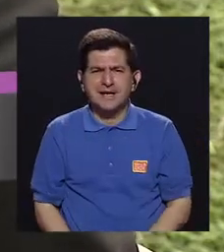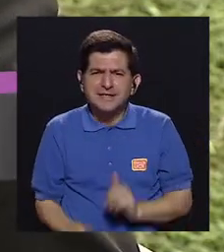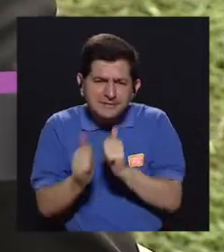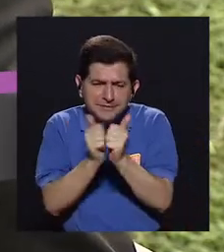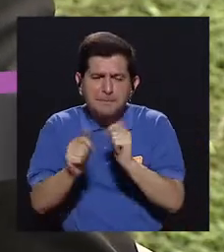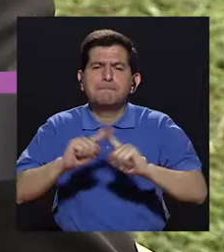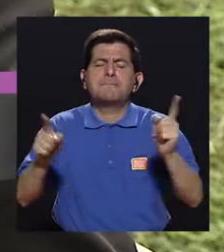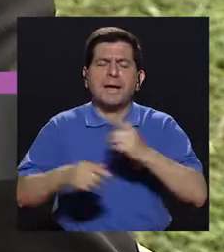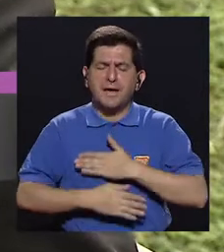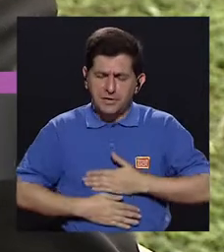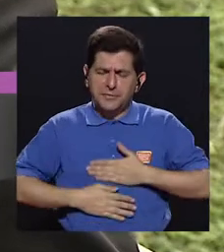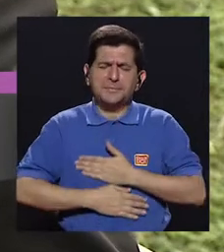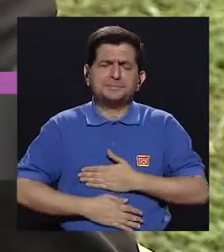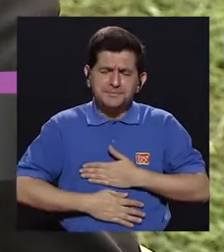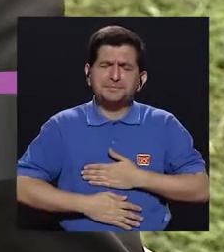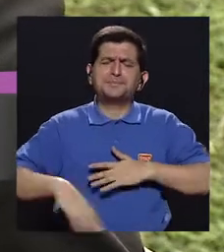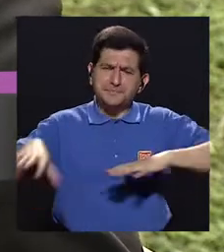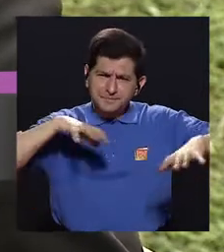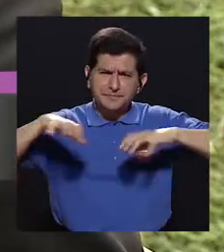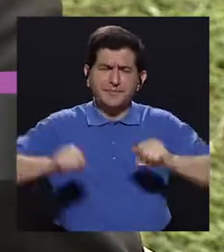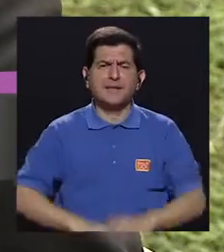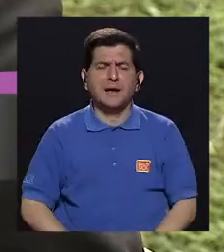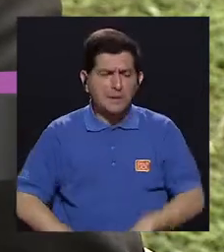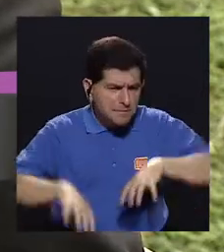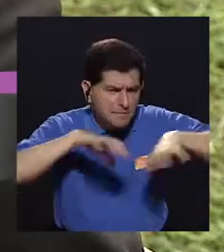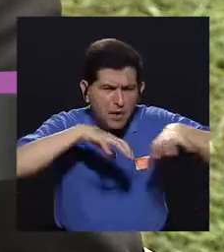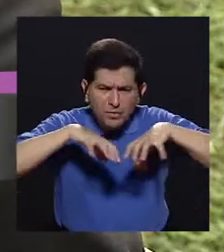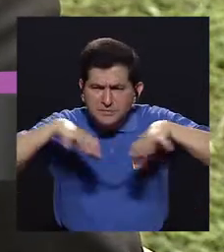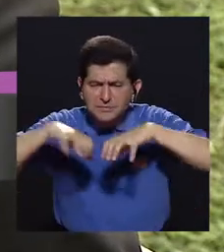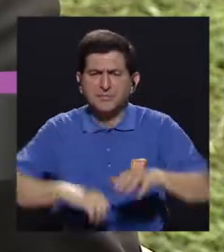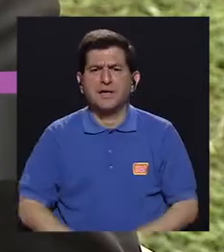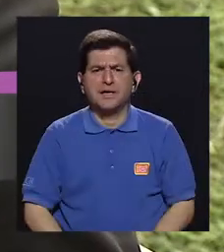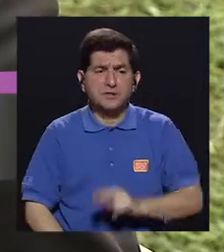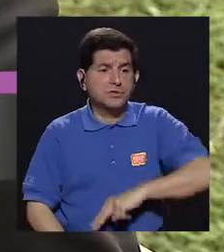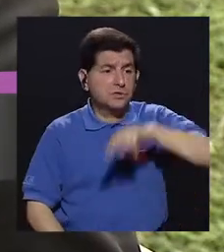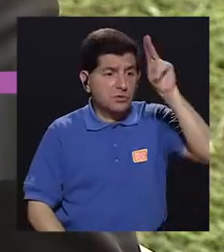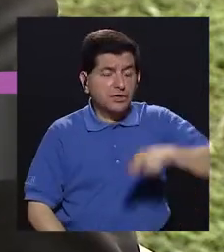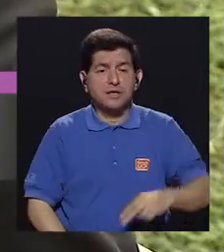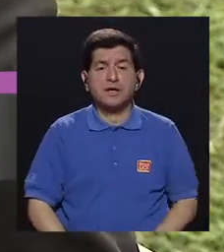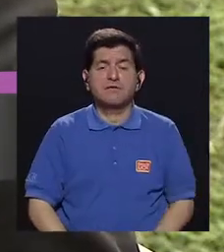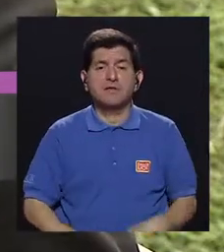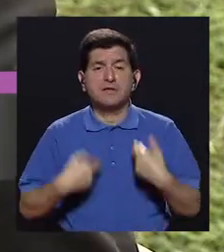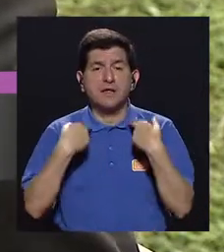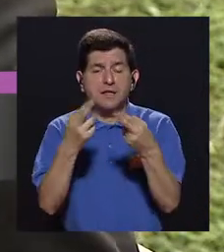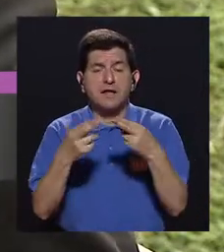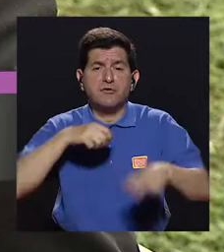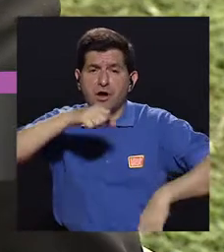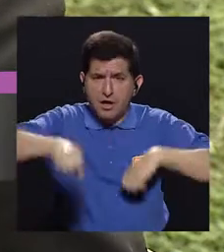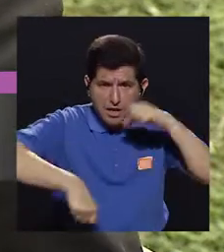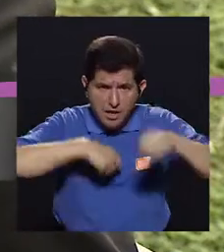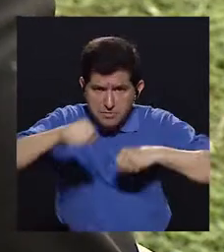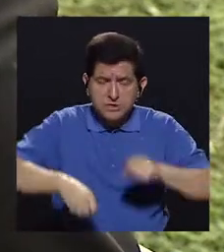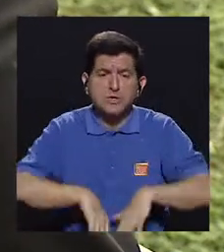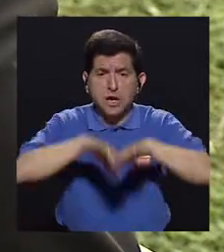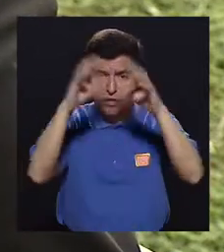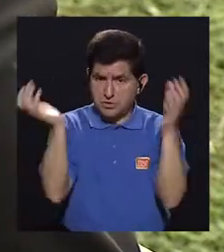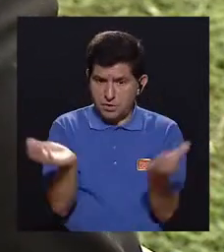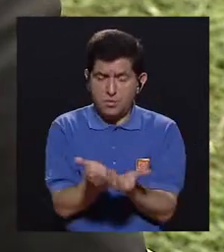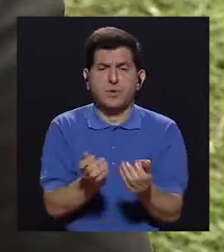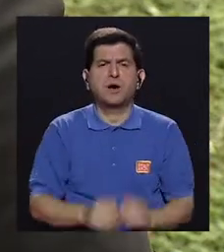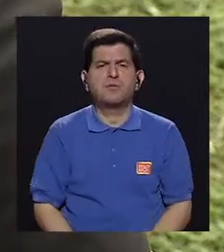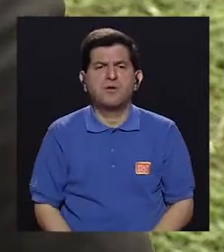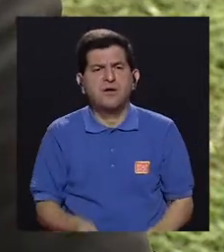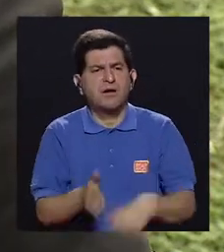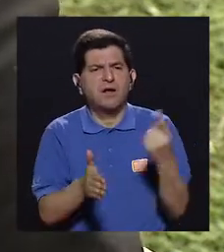tengan recreación activa, que se muevan, que para Navidad les regalen bicicletas, bolas, ¿verdad? Muchas